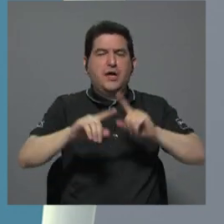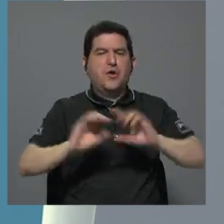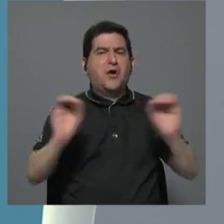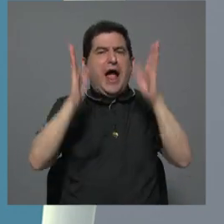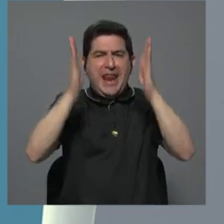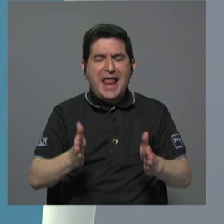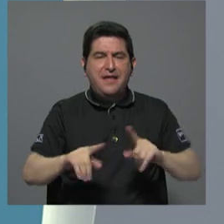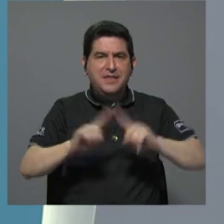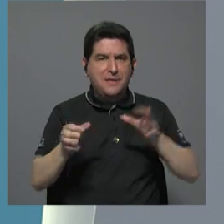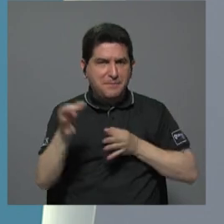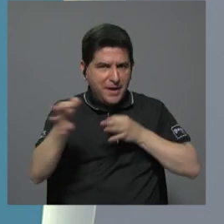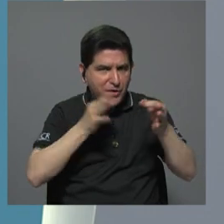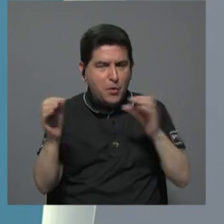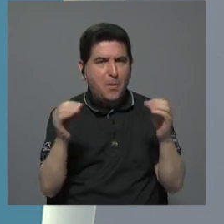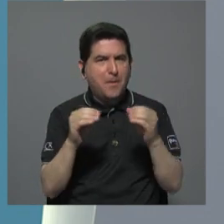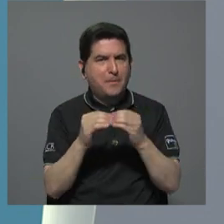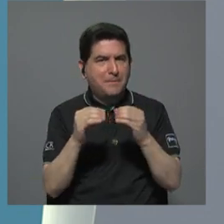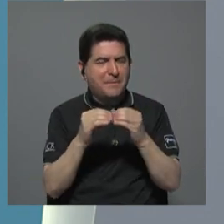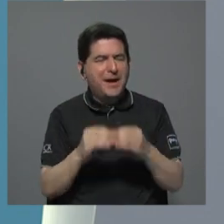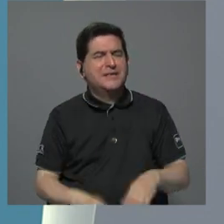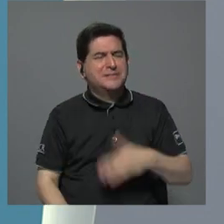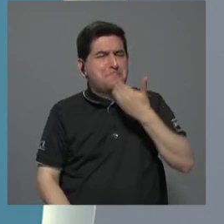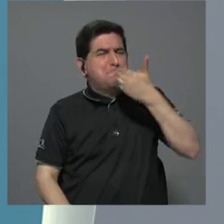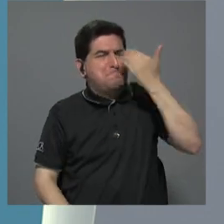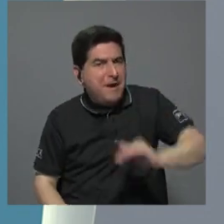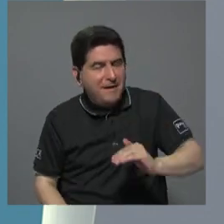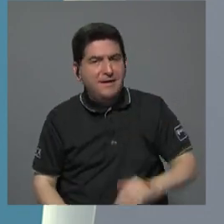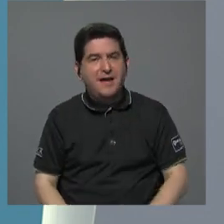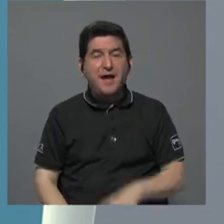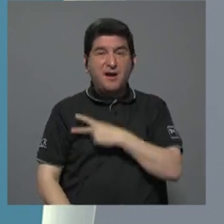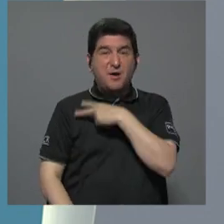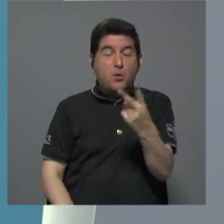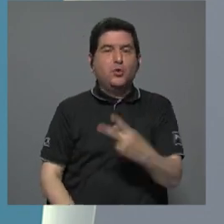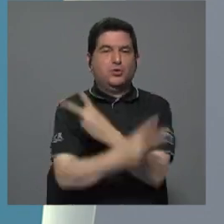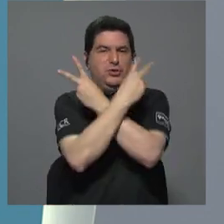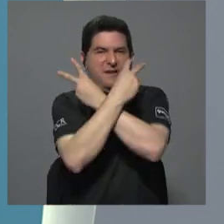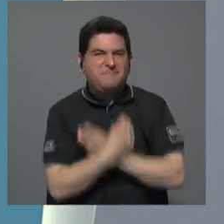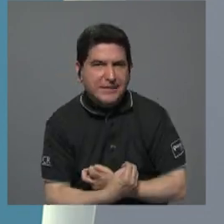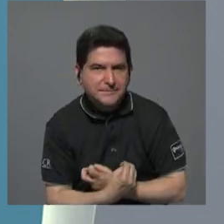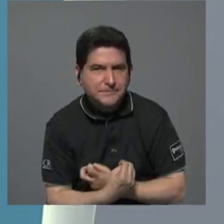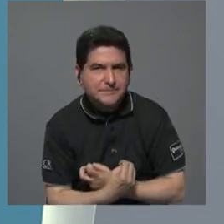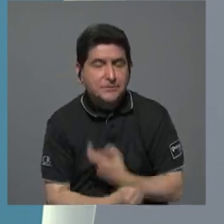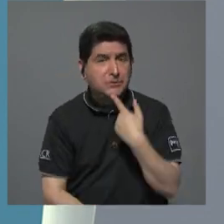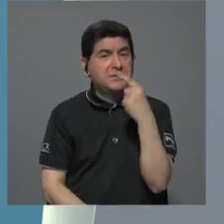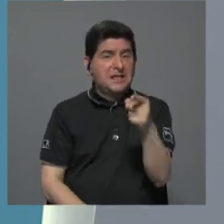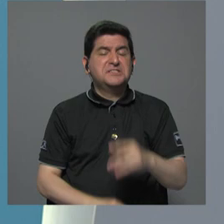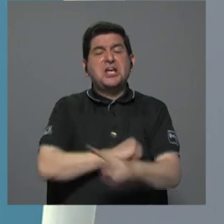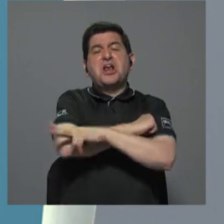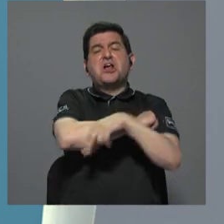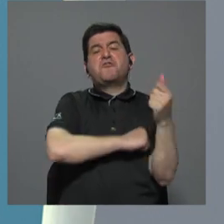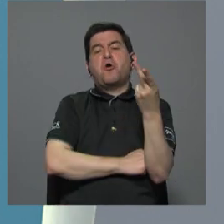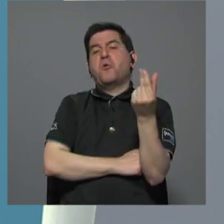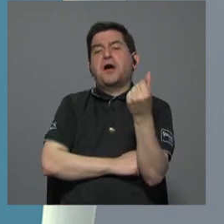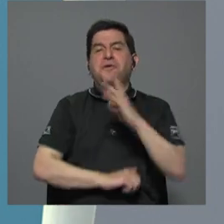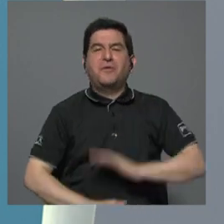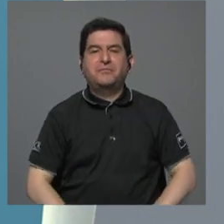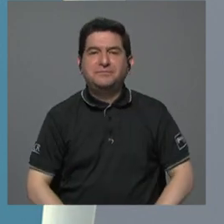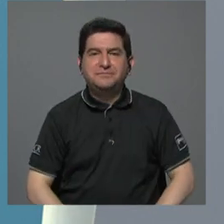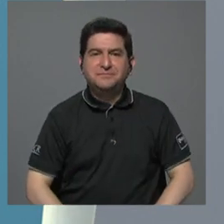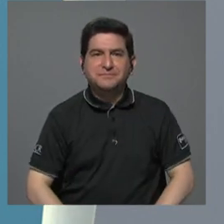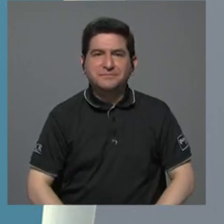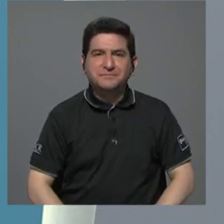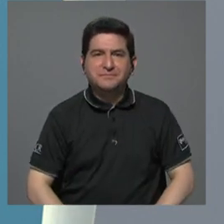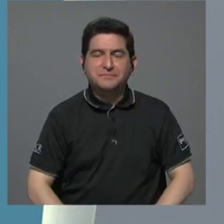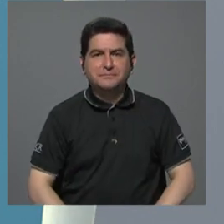parece que hay una explicación mal dada con una voluntad tóxica de decir que se robaron la plata. Y bueno,